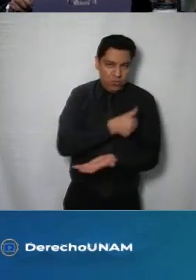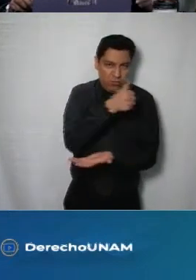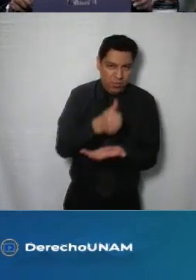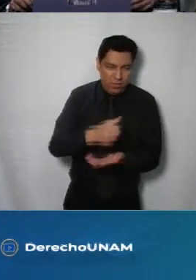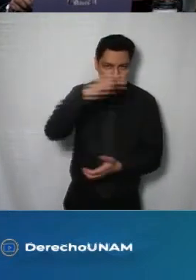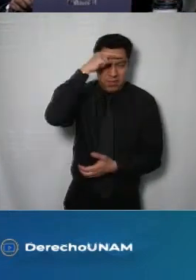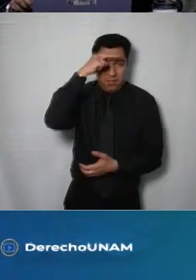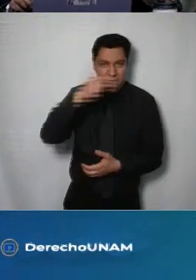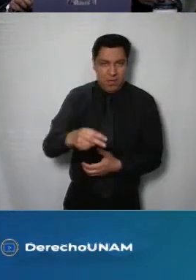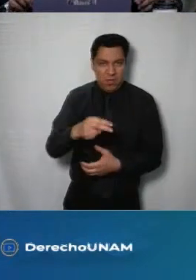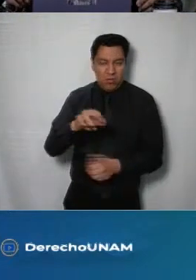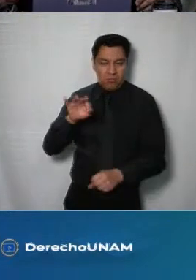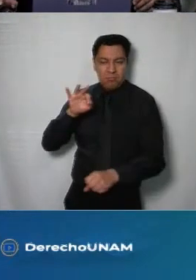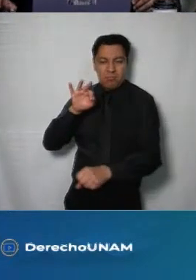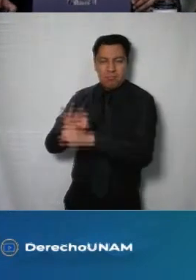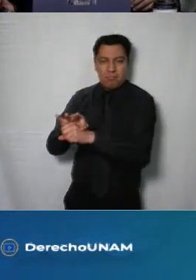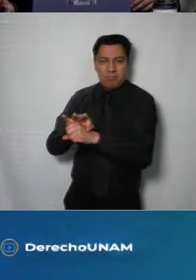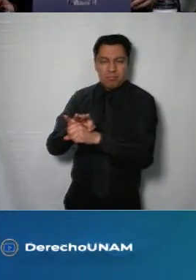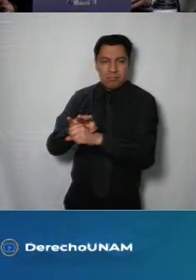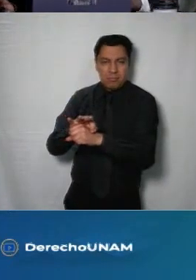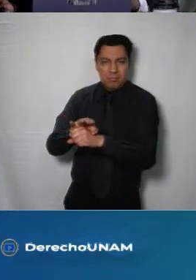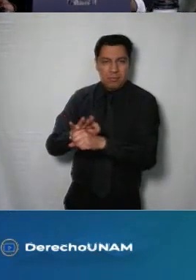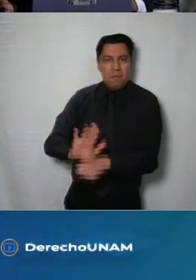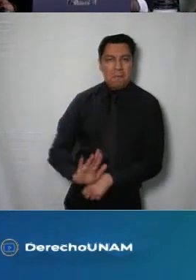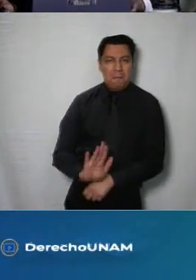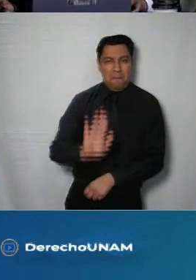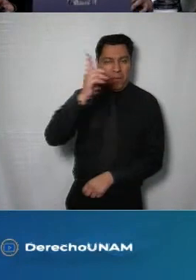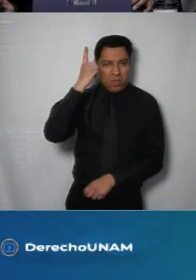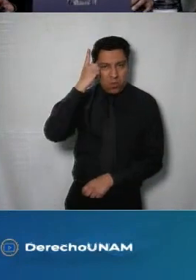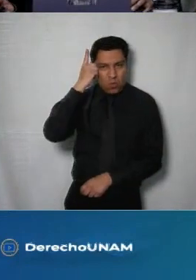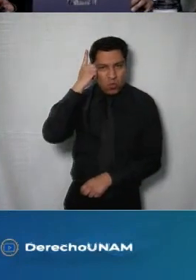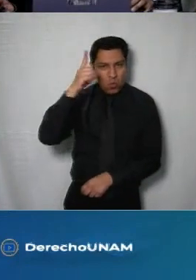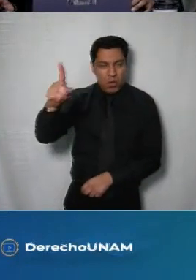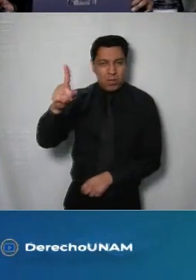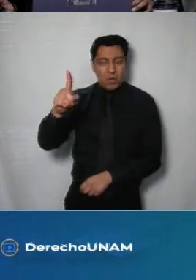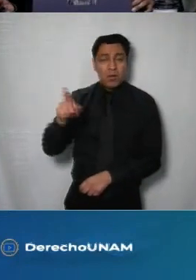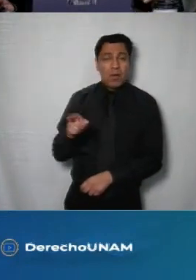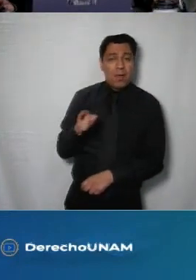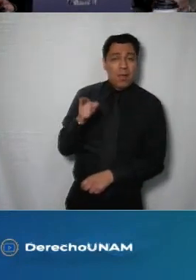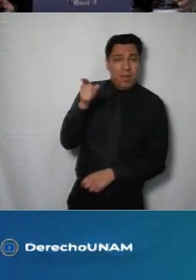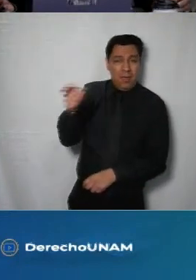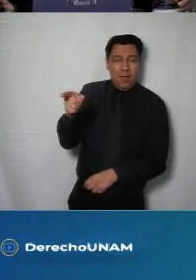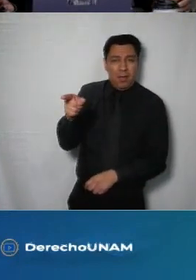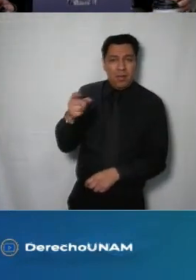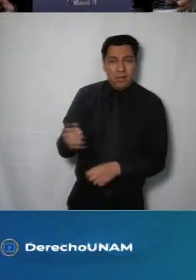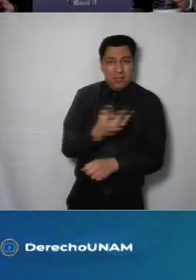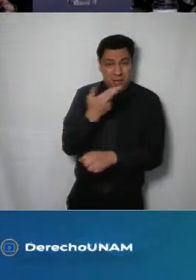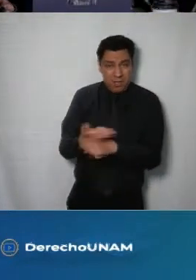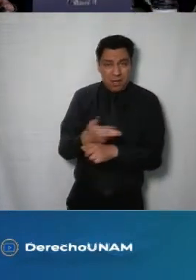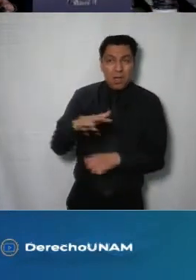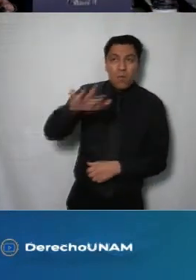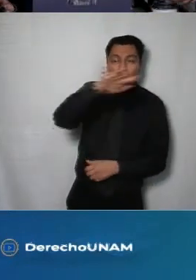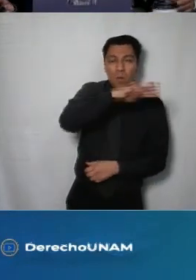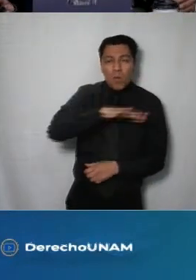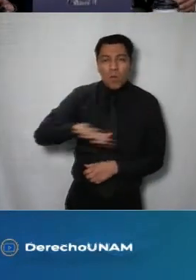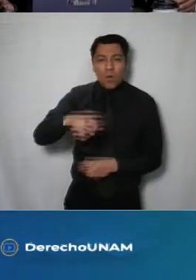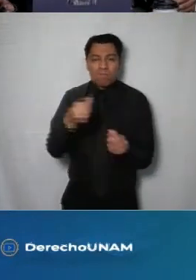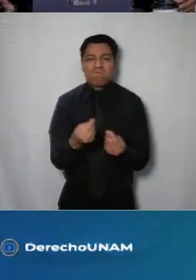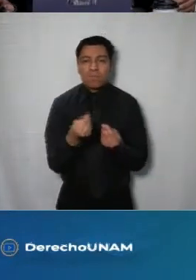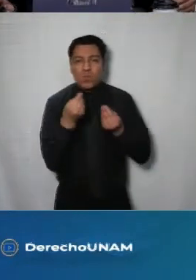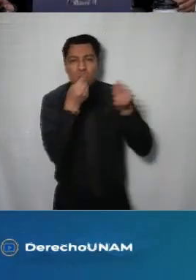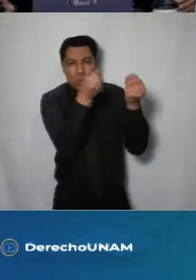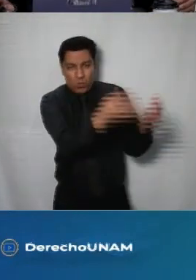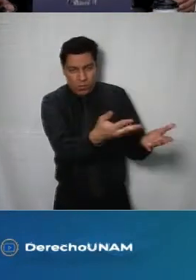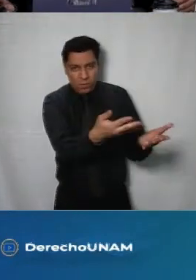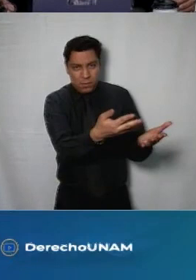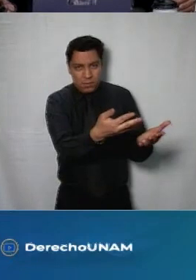este caso en concreto el sujeto obligado declara ser incompetente y remite la solicitud